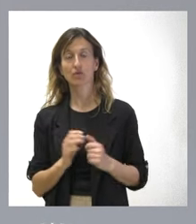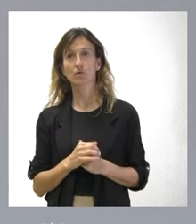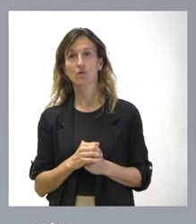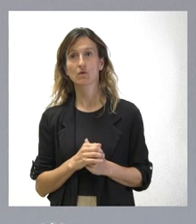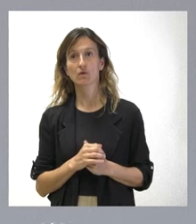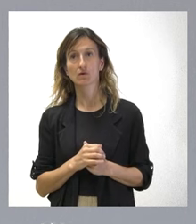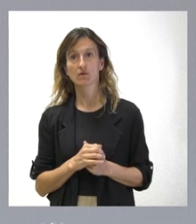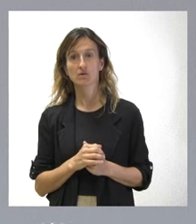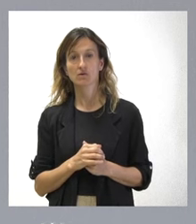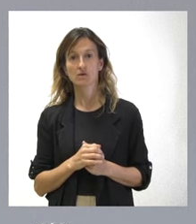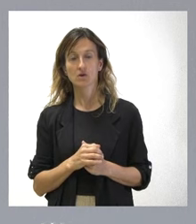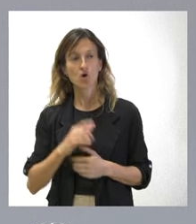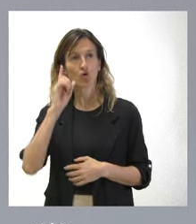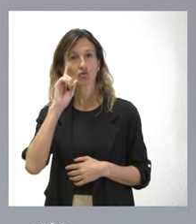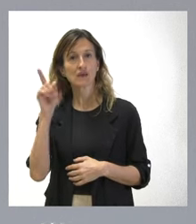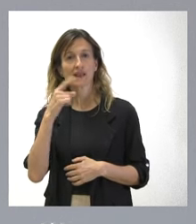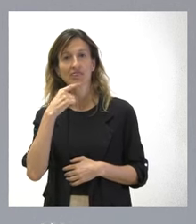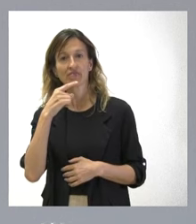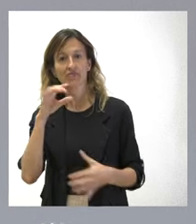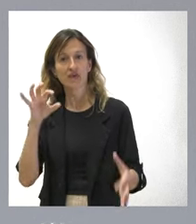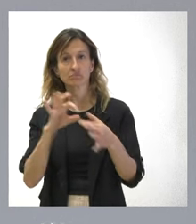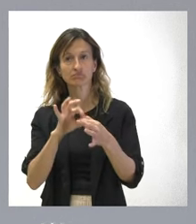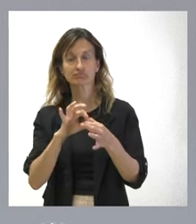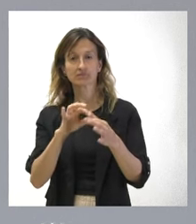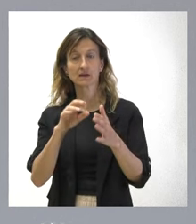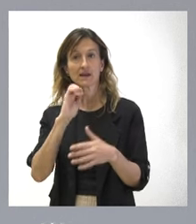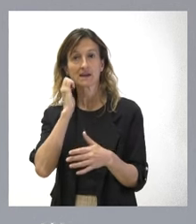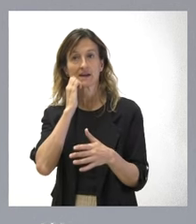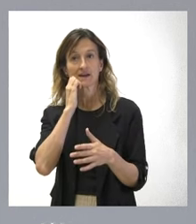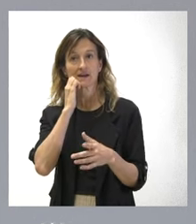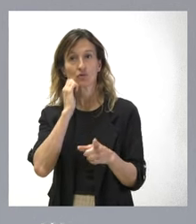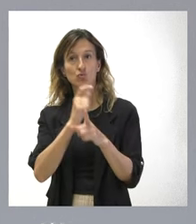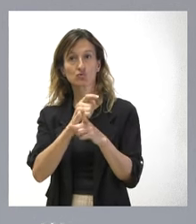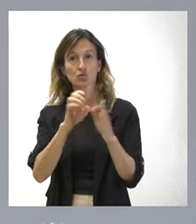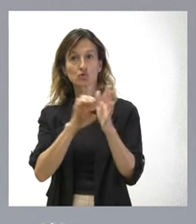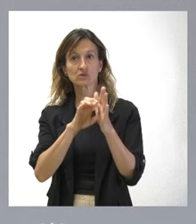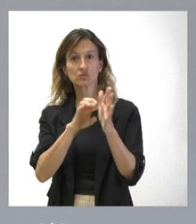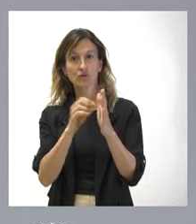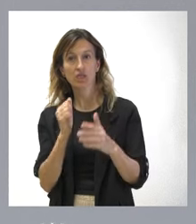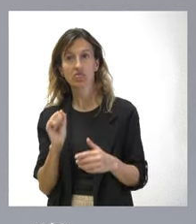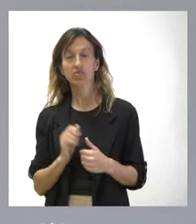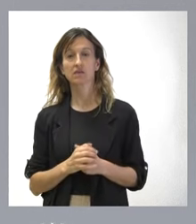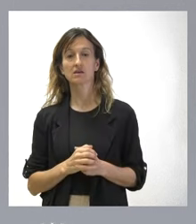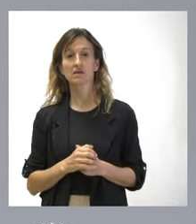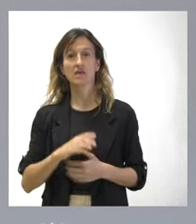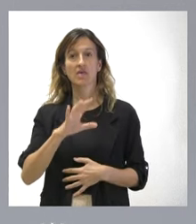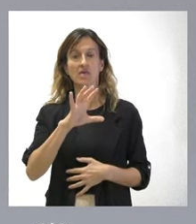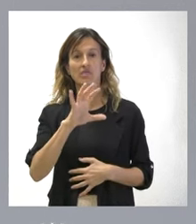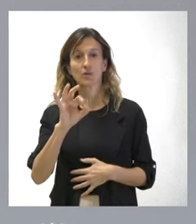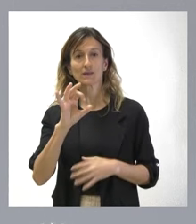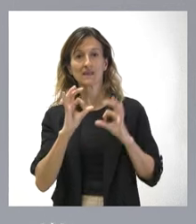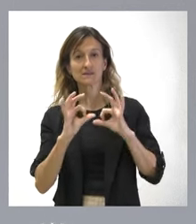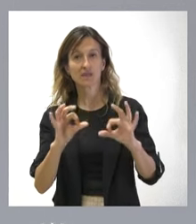mismo. No sé si se estaría refiriendo al recurso de inconstitucionalidad interpuesto por 50 senadores